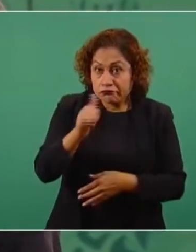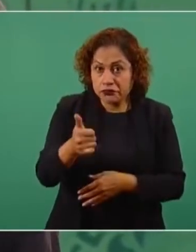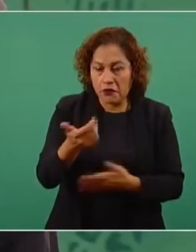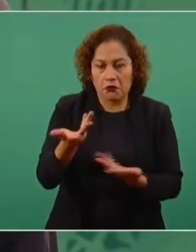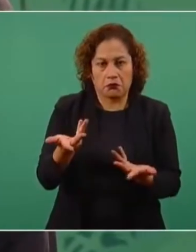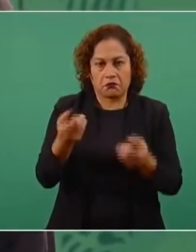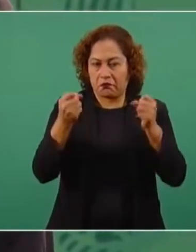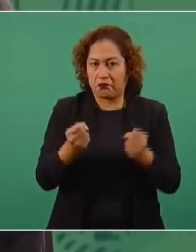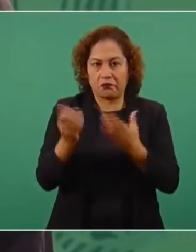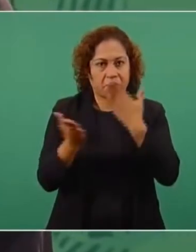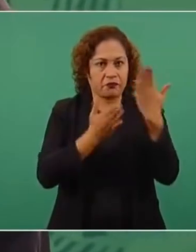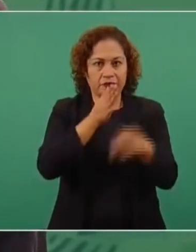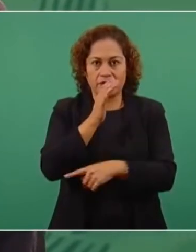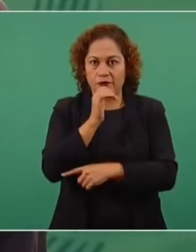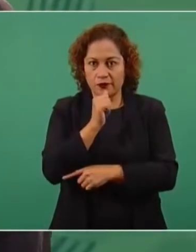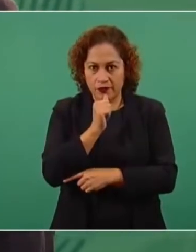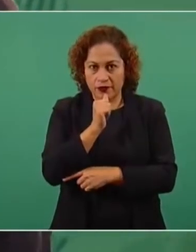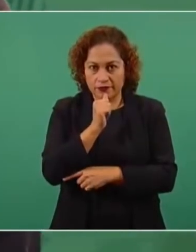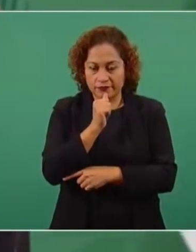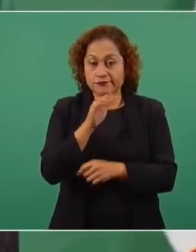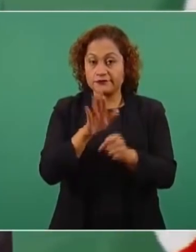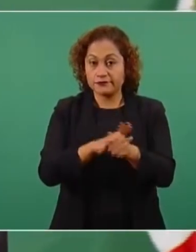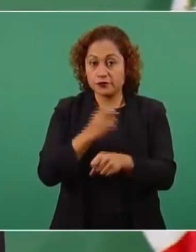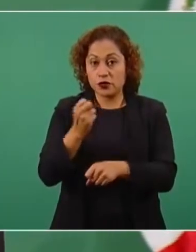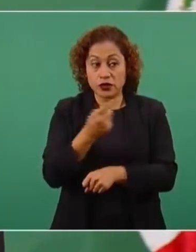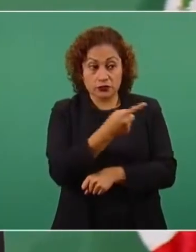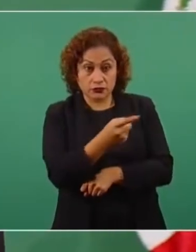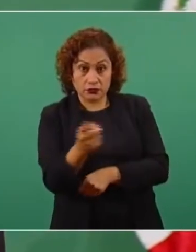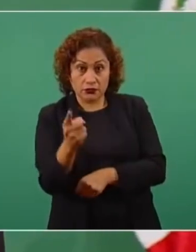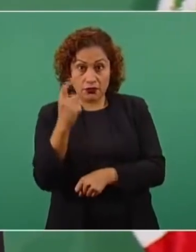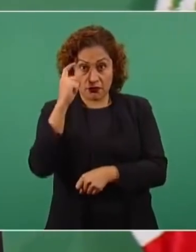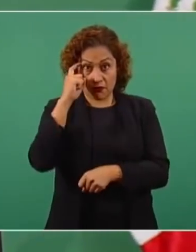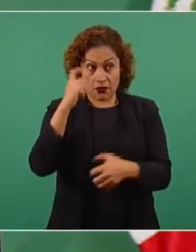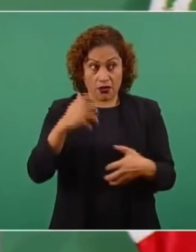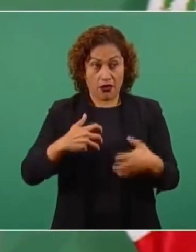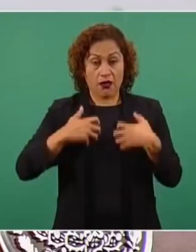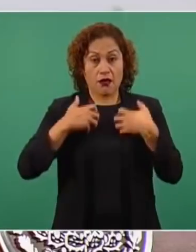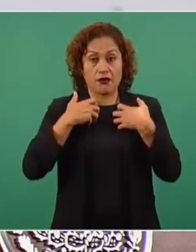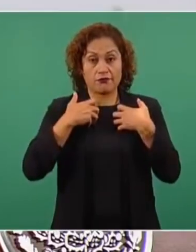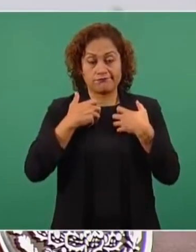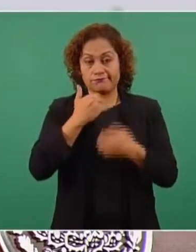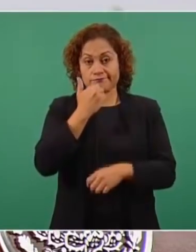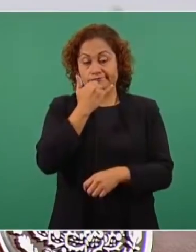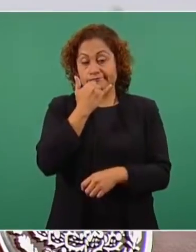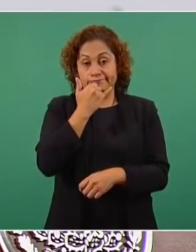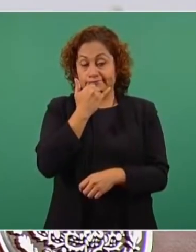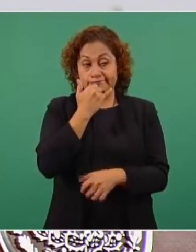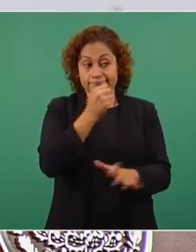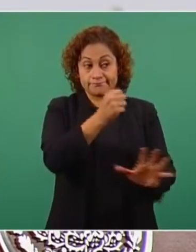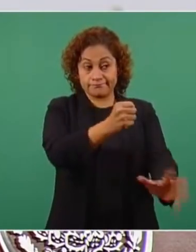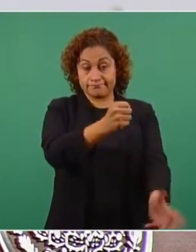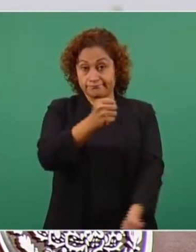Entonces, aunque se enojen, aunque se molesten, ahí se van a ir poco a poco